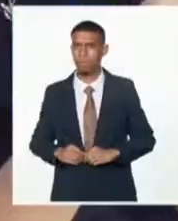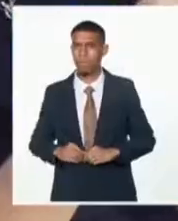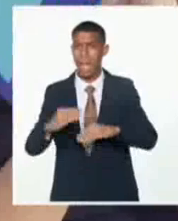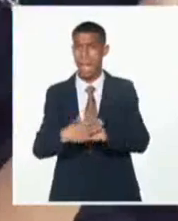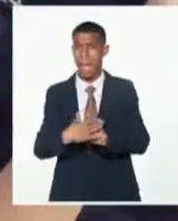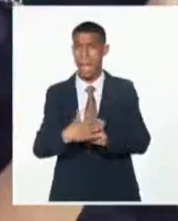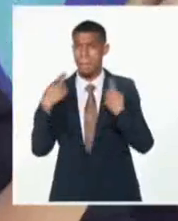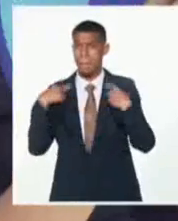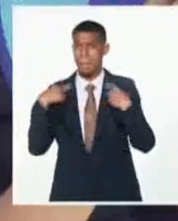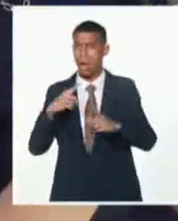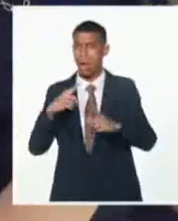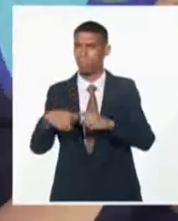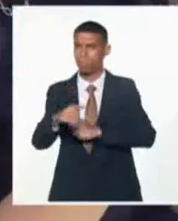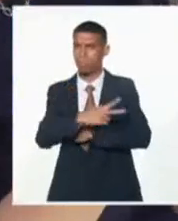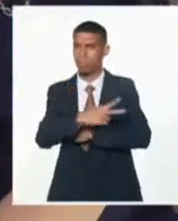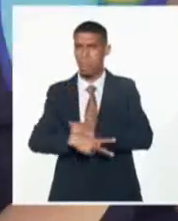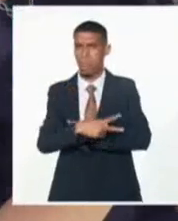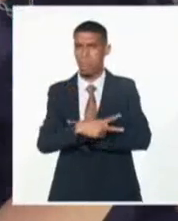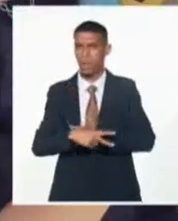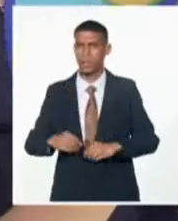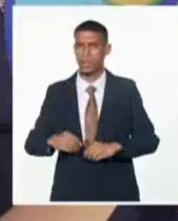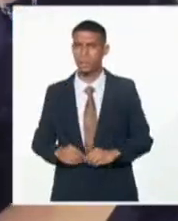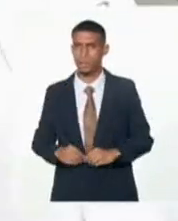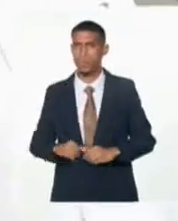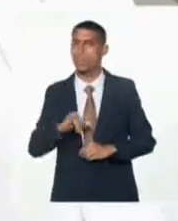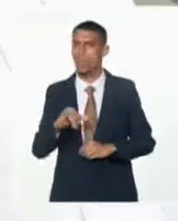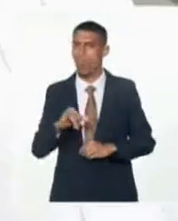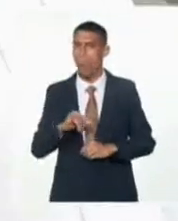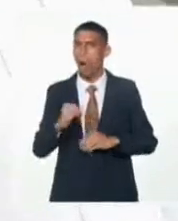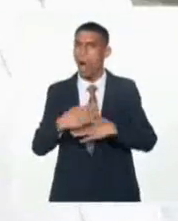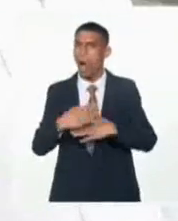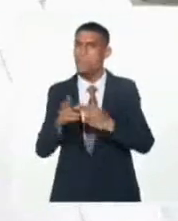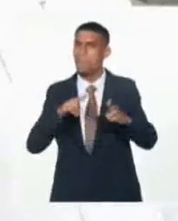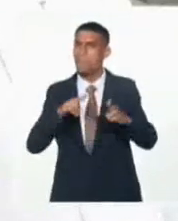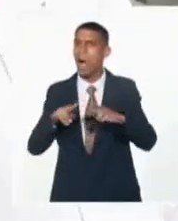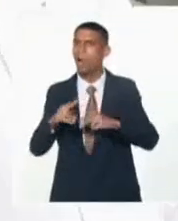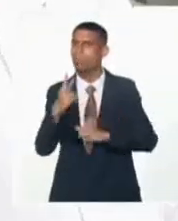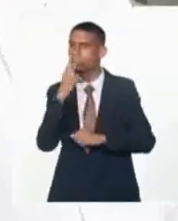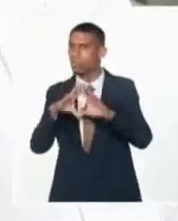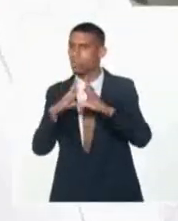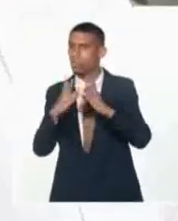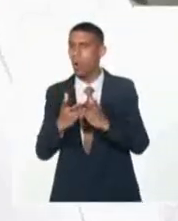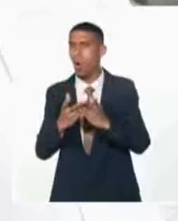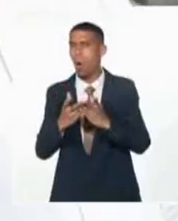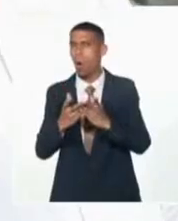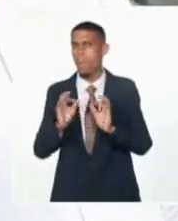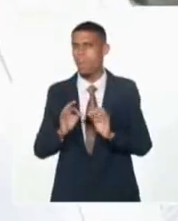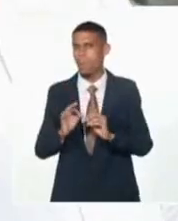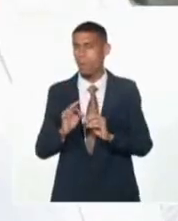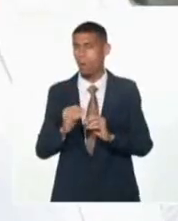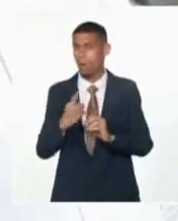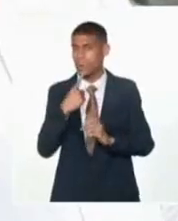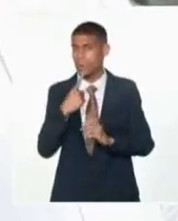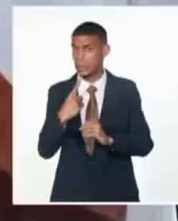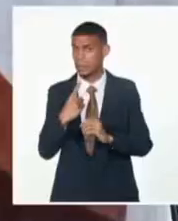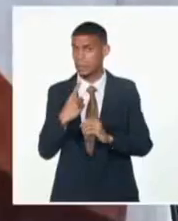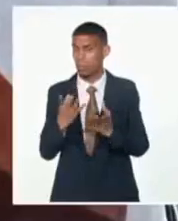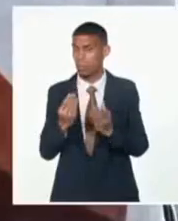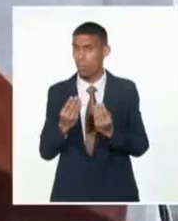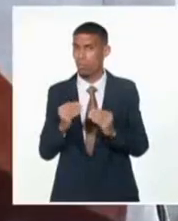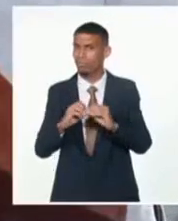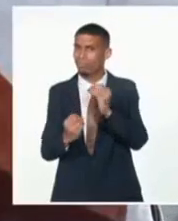Guyana, Jamaica, Barbados y la encargada de negocios de Trinidad y Tobago, quienes además de referirse a los orígenes de la organización,